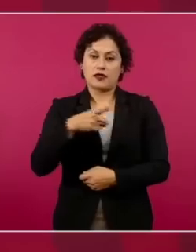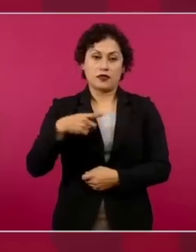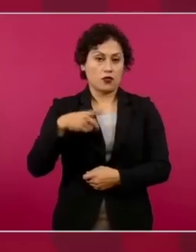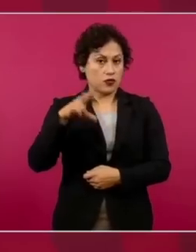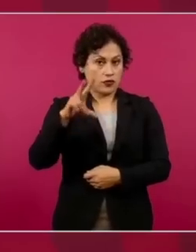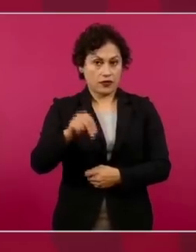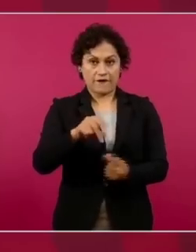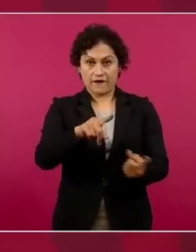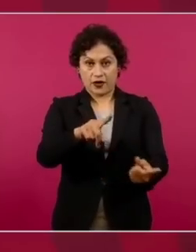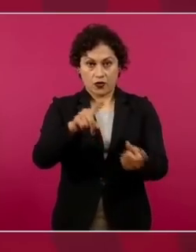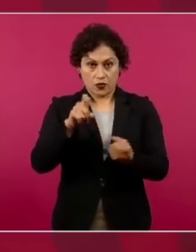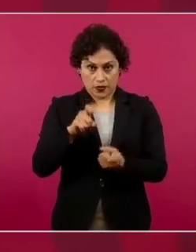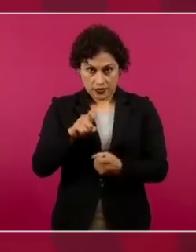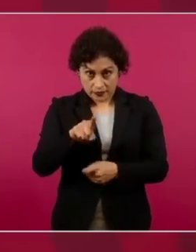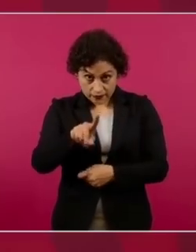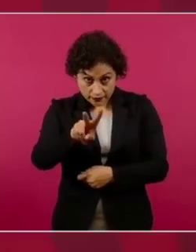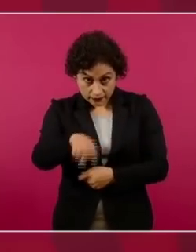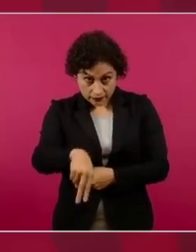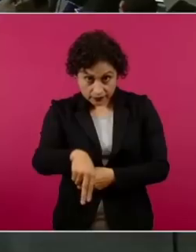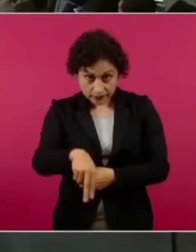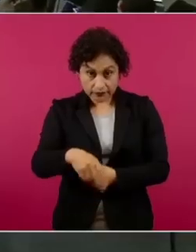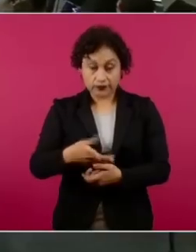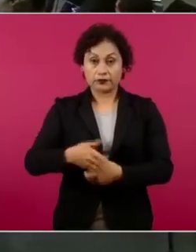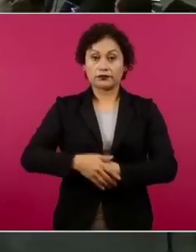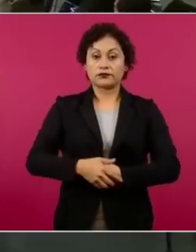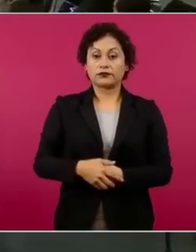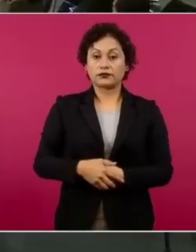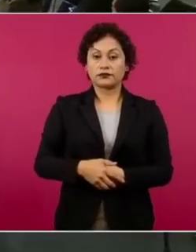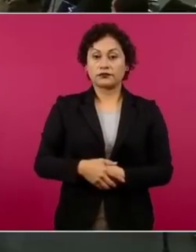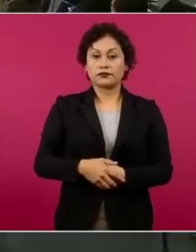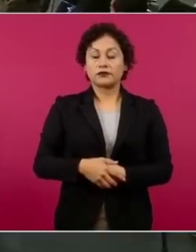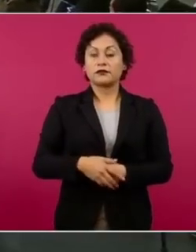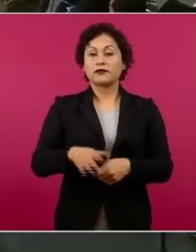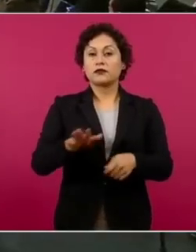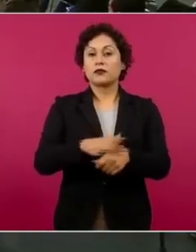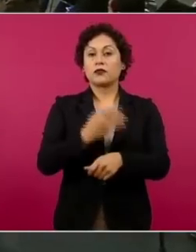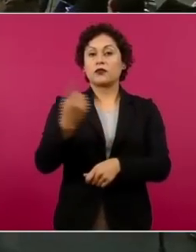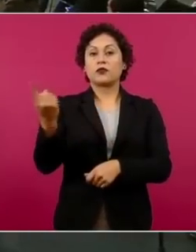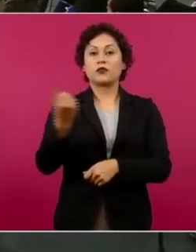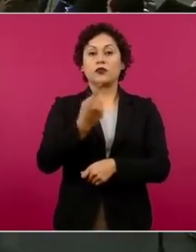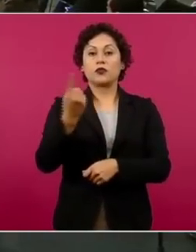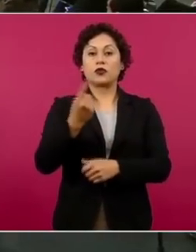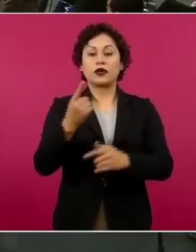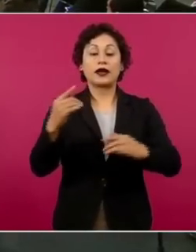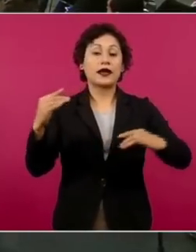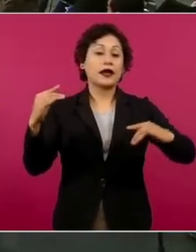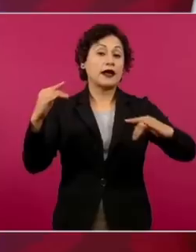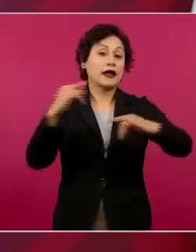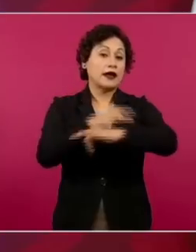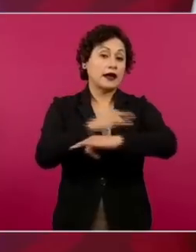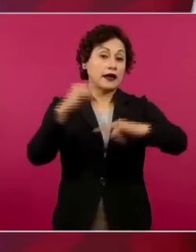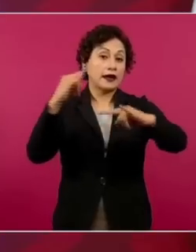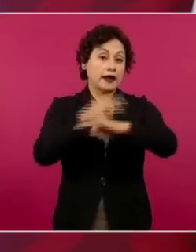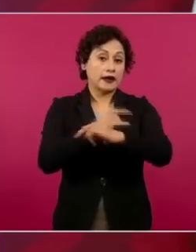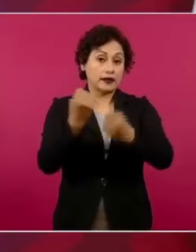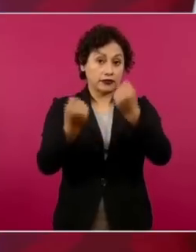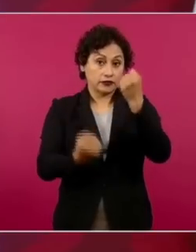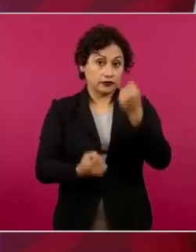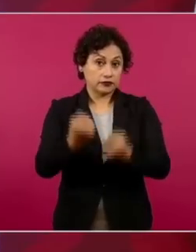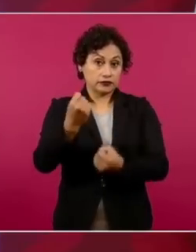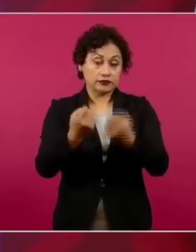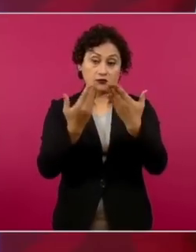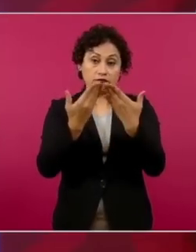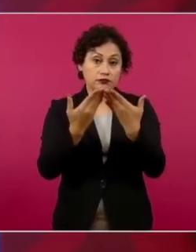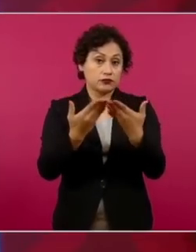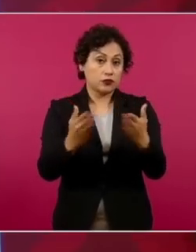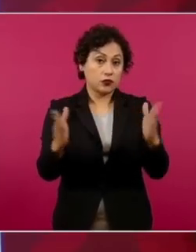Así es, ¿verdad?, porque la carretera es pública,